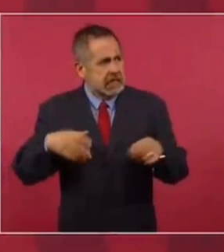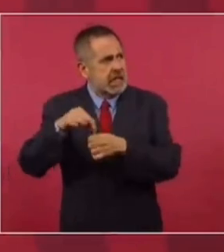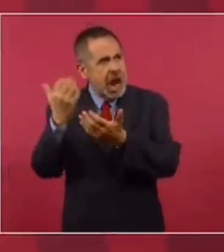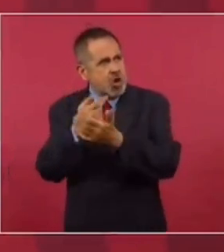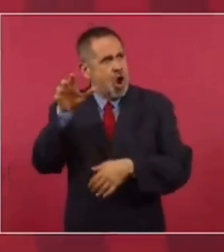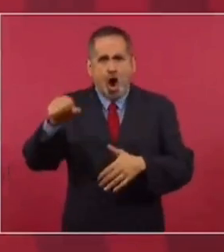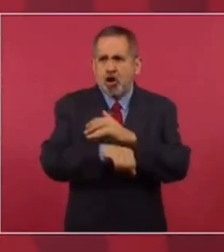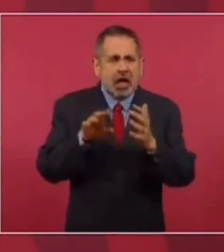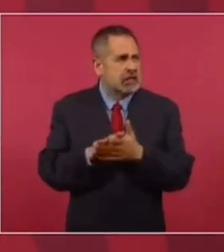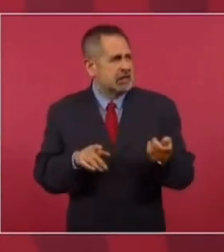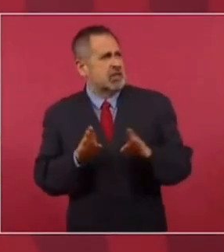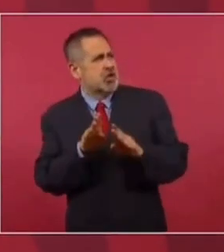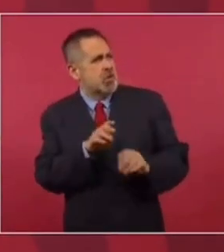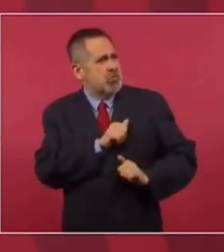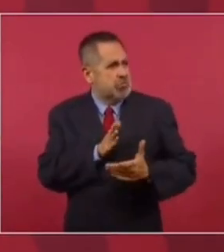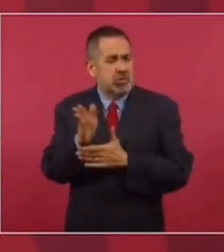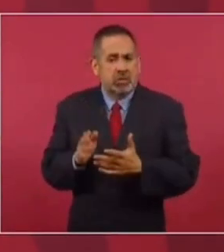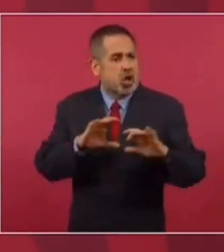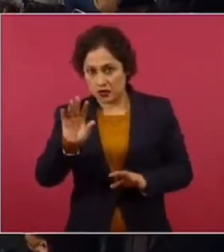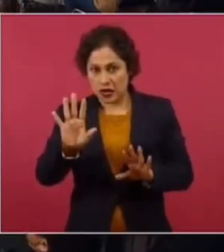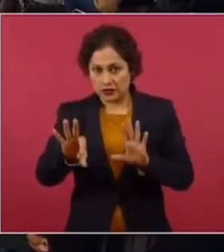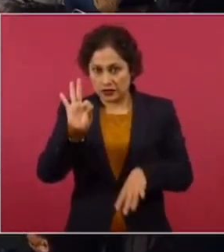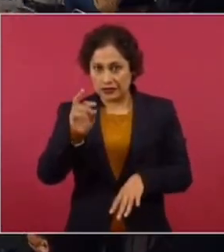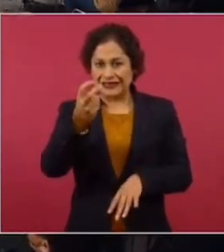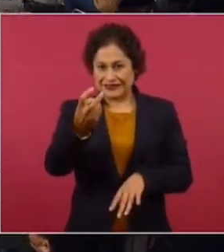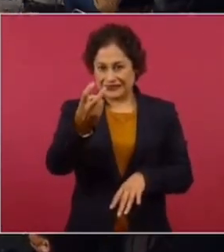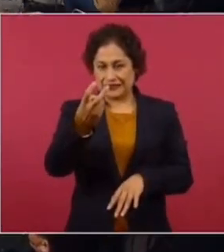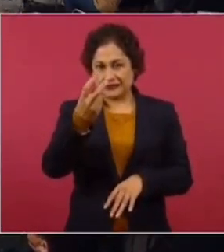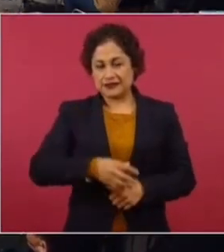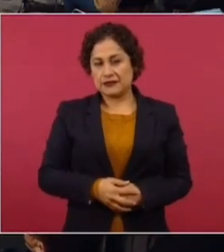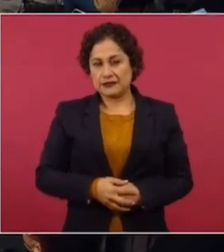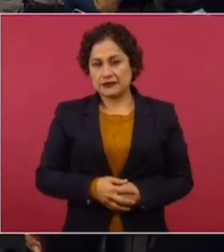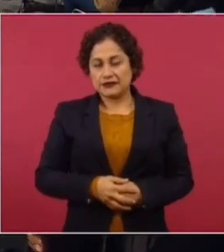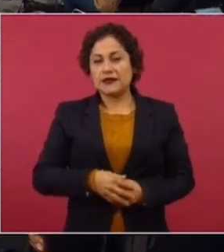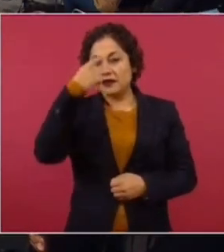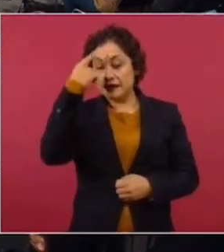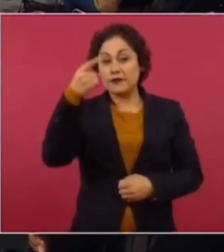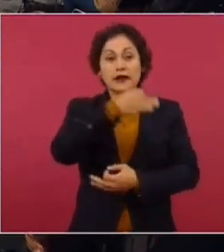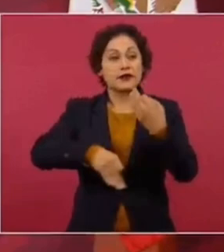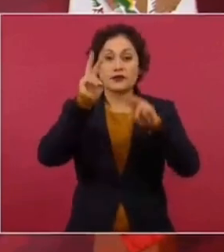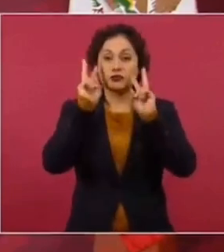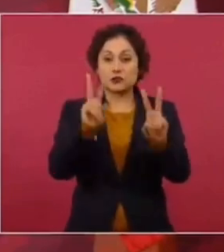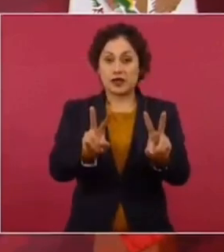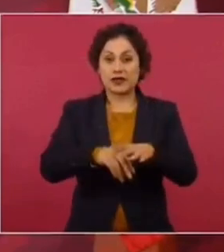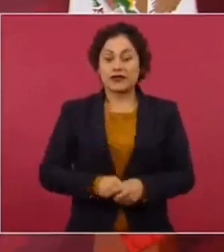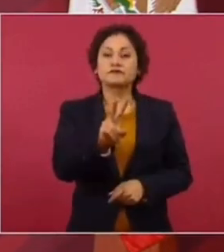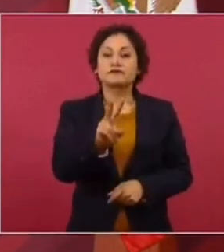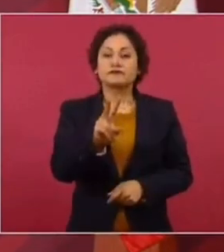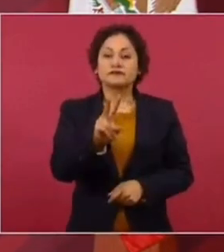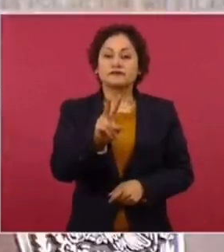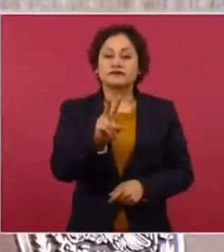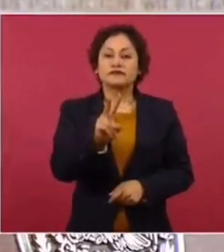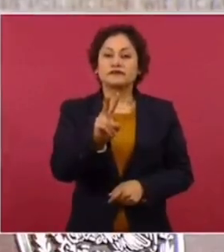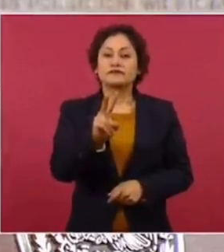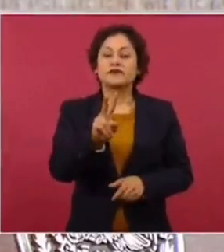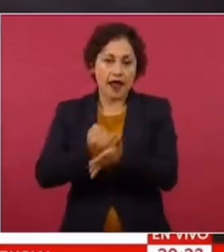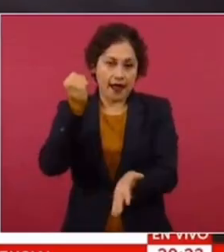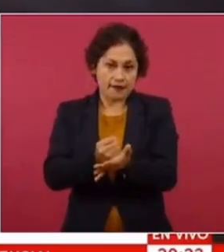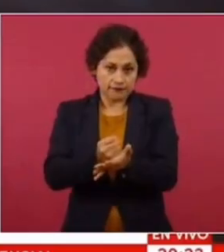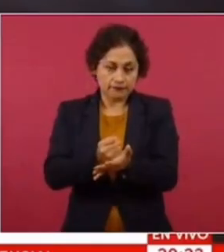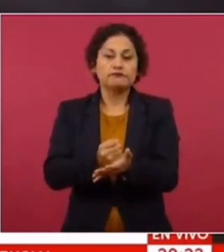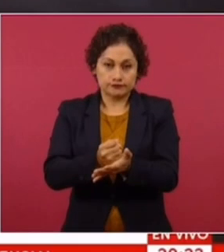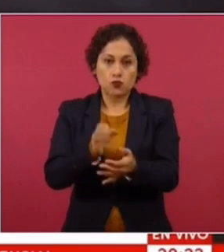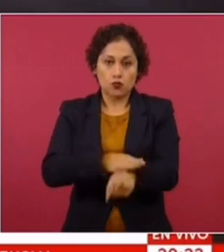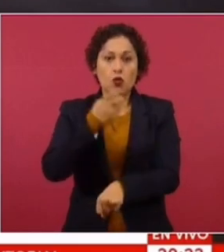y por la forma en que actuó el Congreso. Para que se sepa qué es la suspensión de garantías.